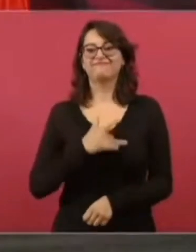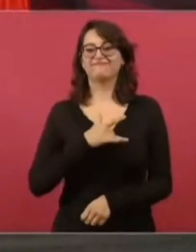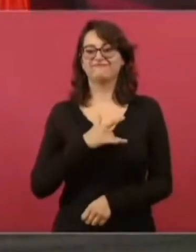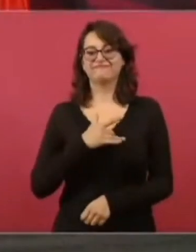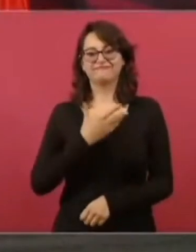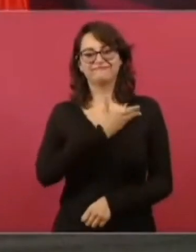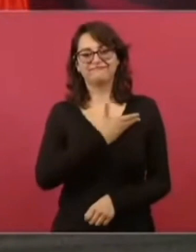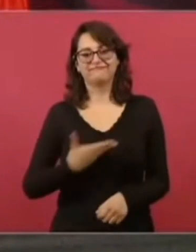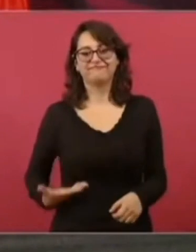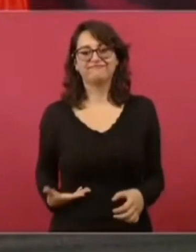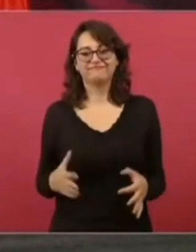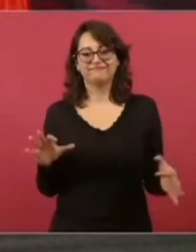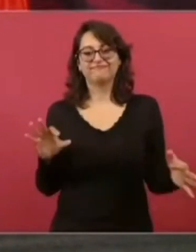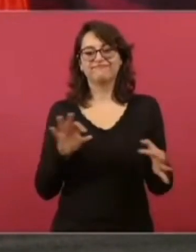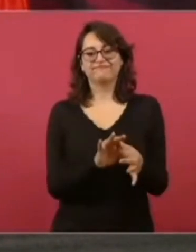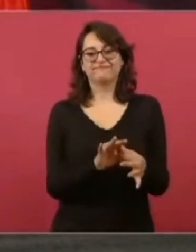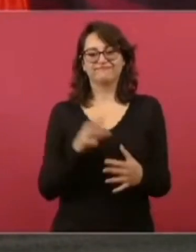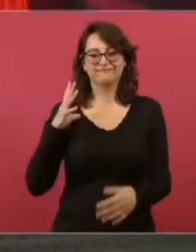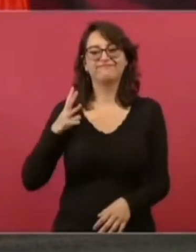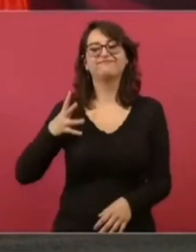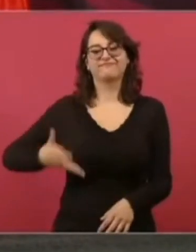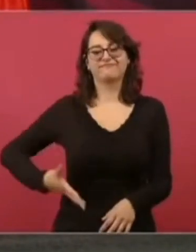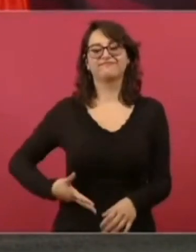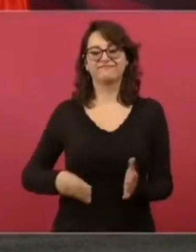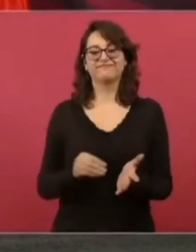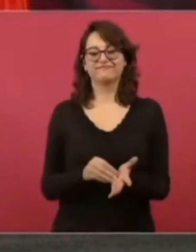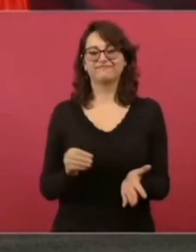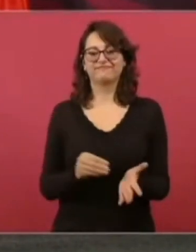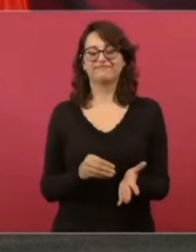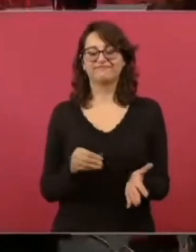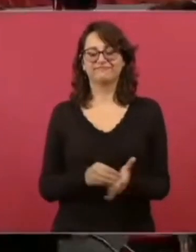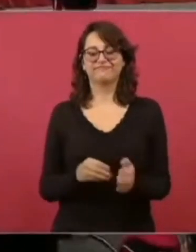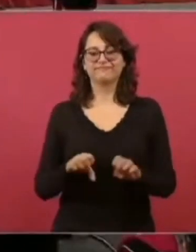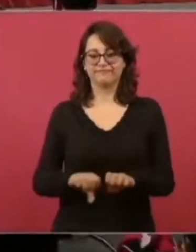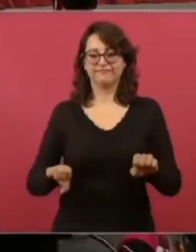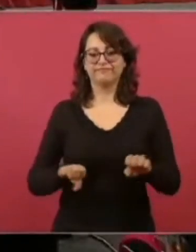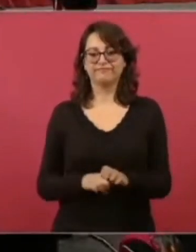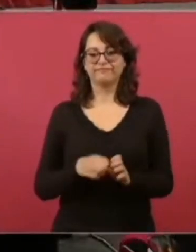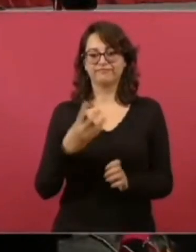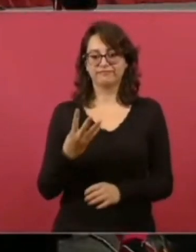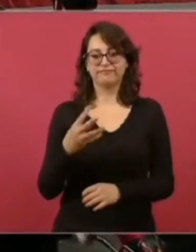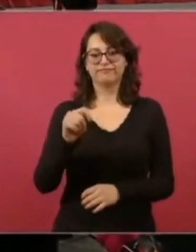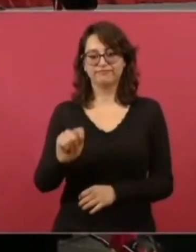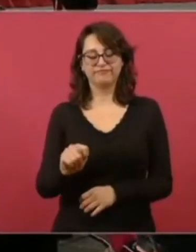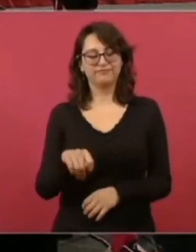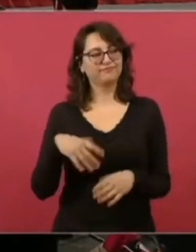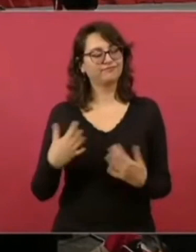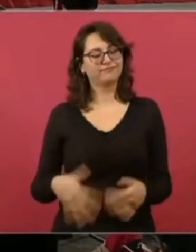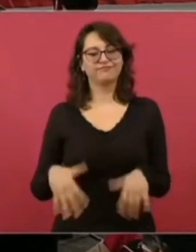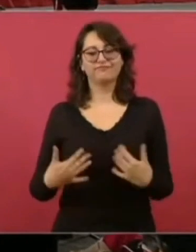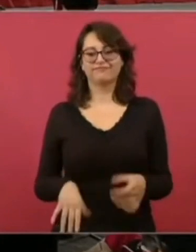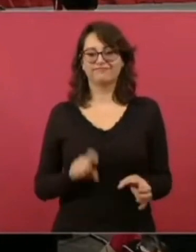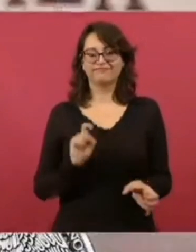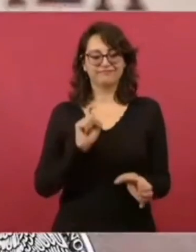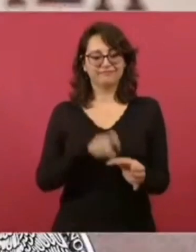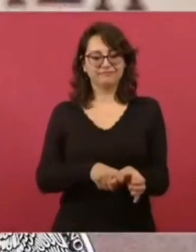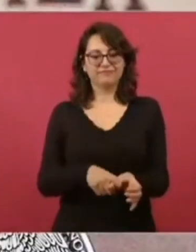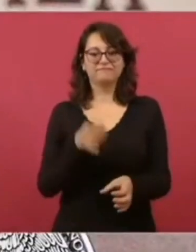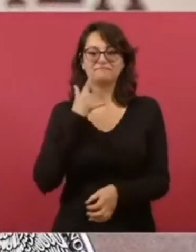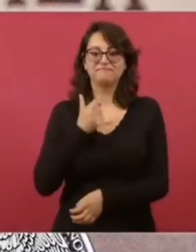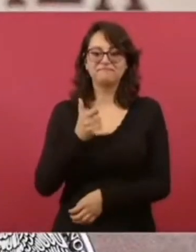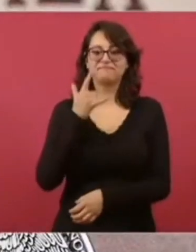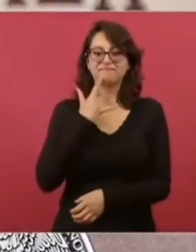y pertenecer al equipo de la Cuarta Transformación. Siempre agradecida por la oportunidad de luchar desde esta